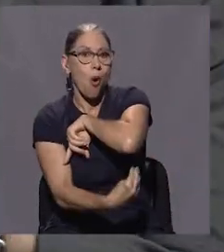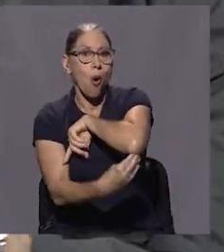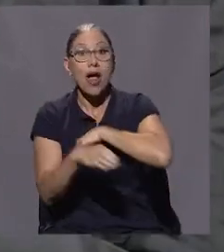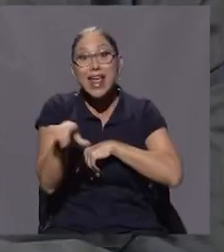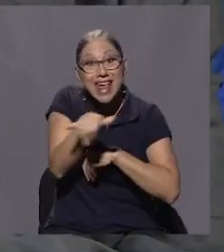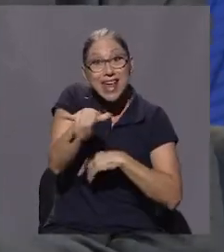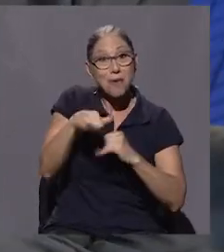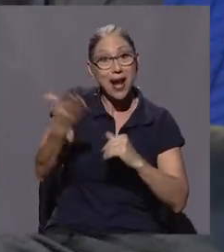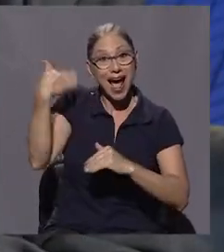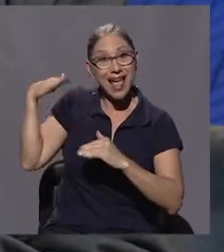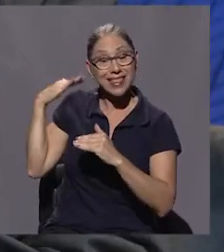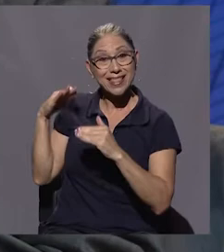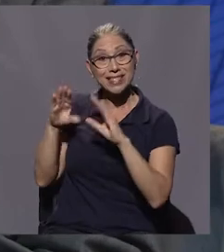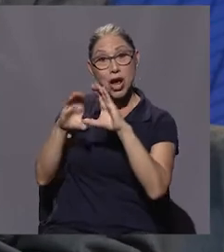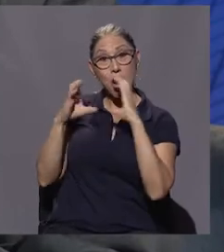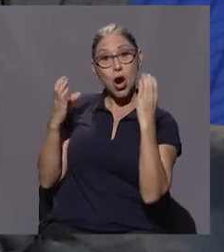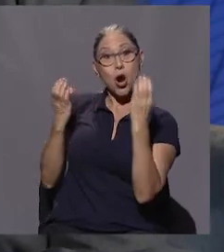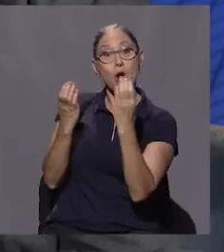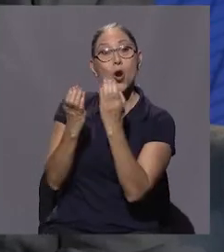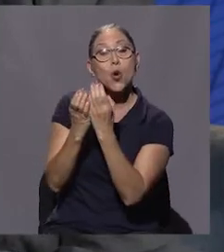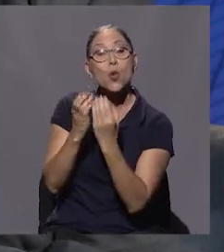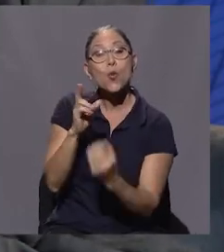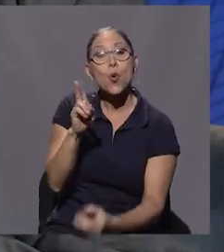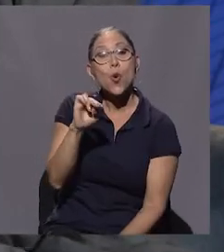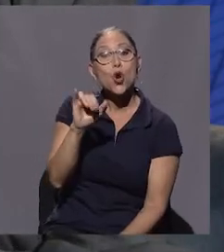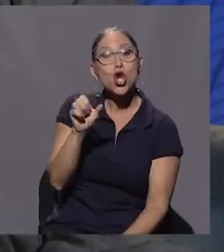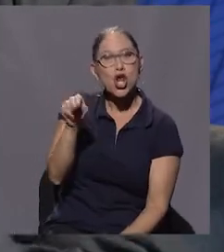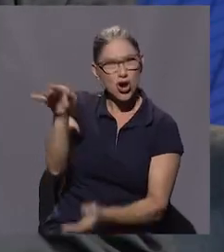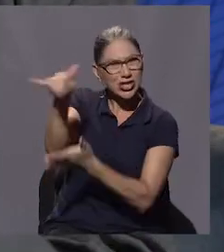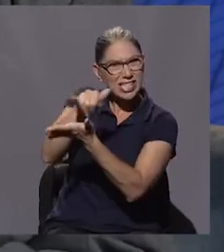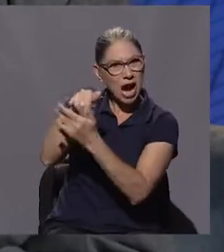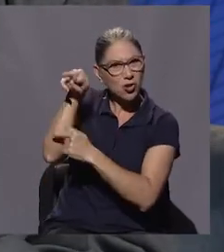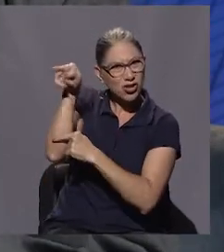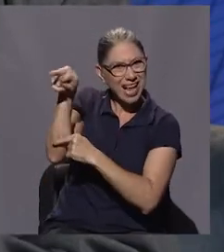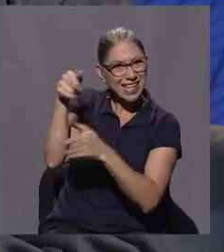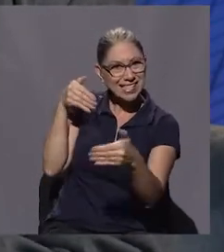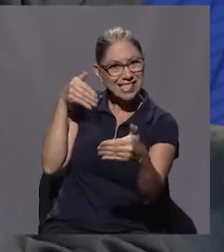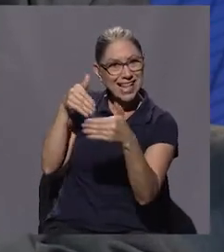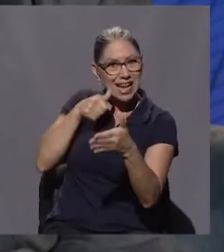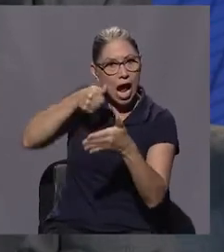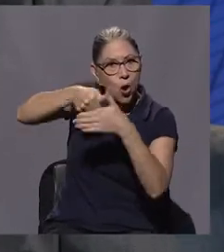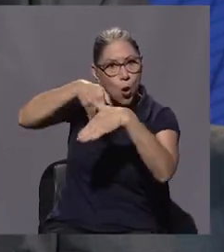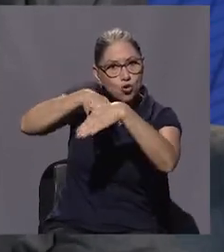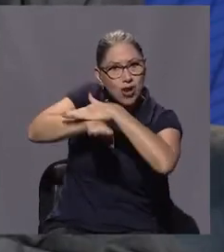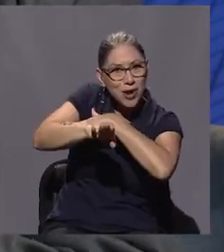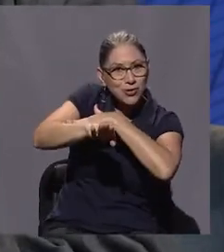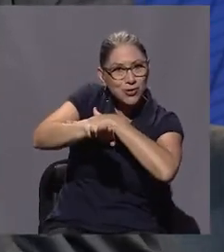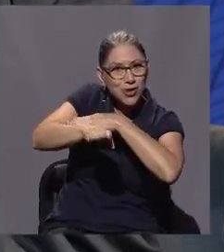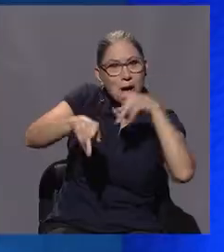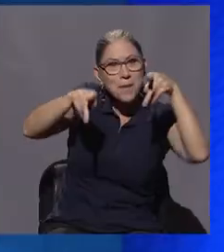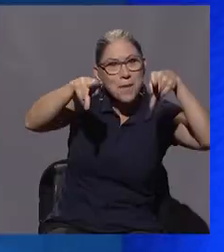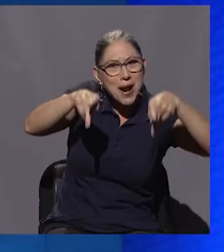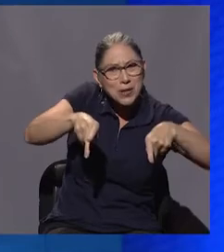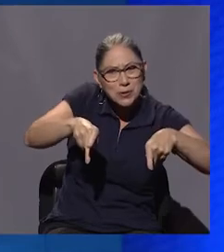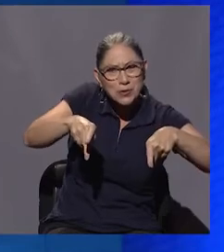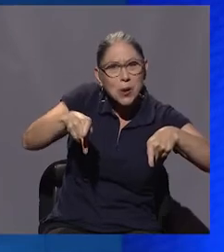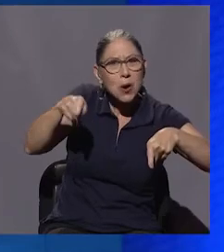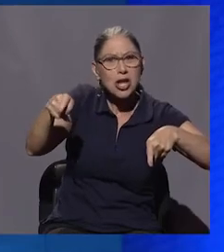limona al limonero que estaba en las gradas del club de unión, si usted me lo permite poner algo cruel de ejemplo.